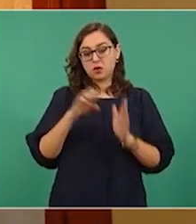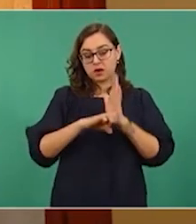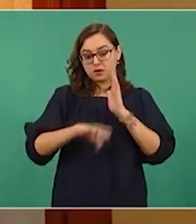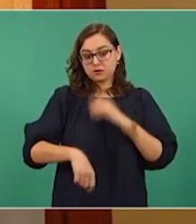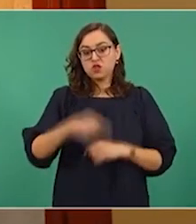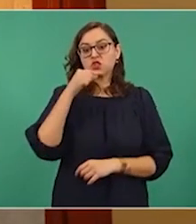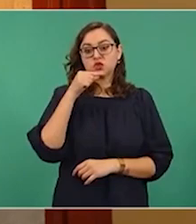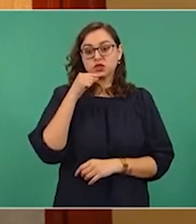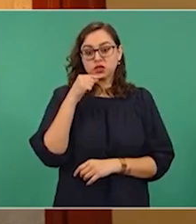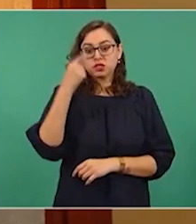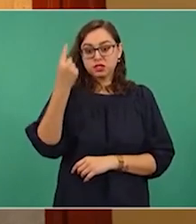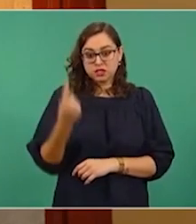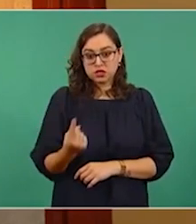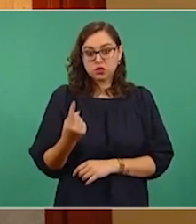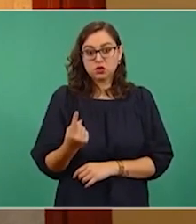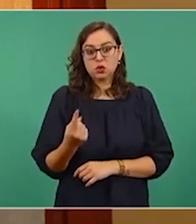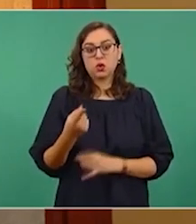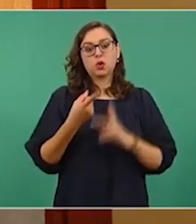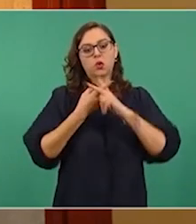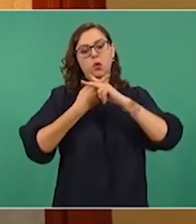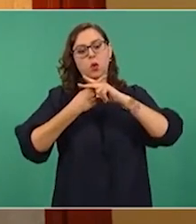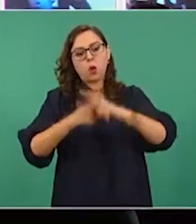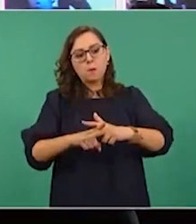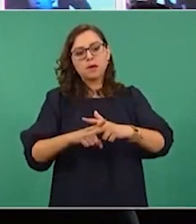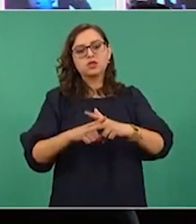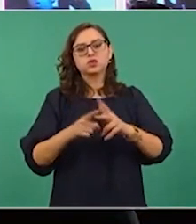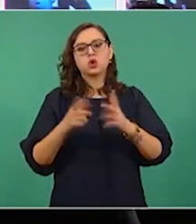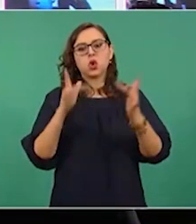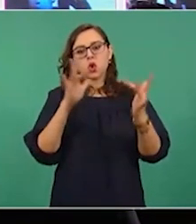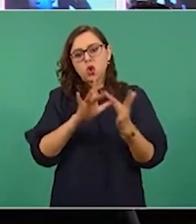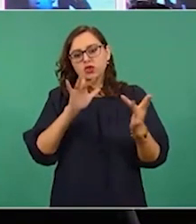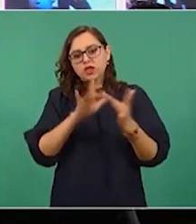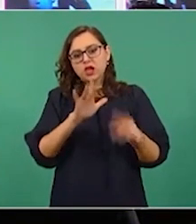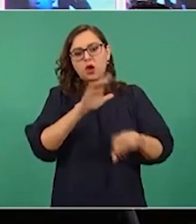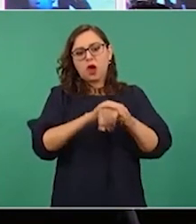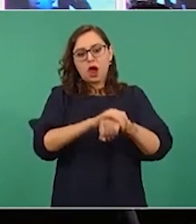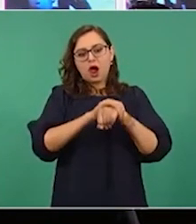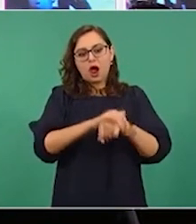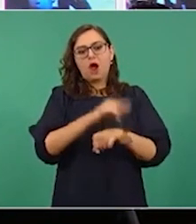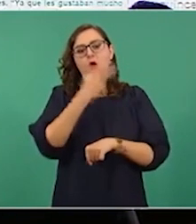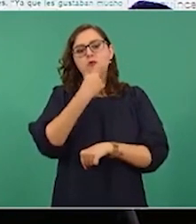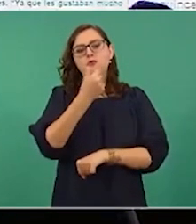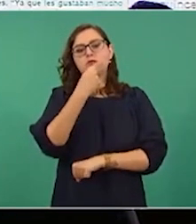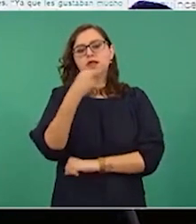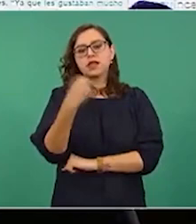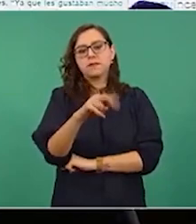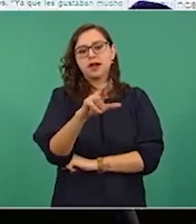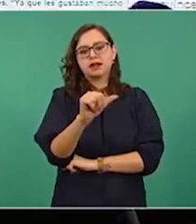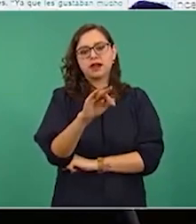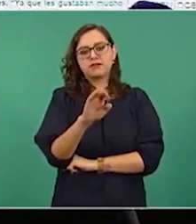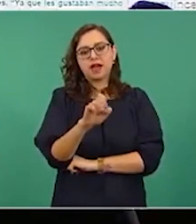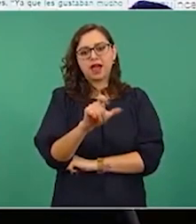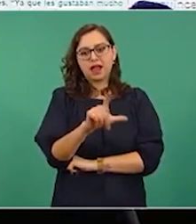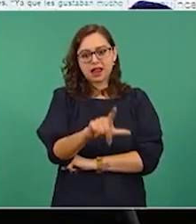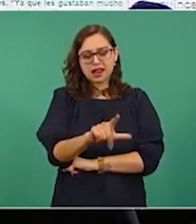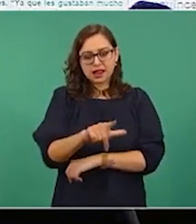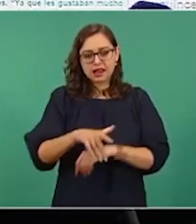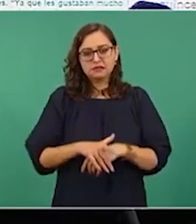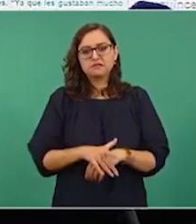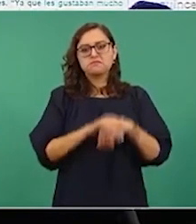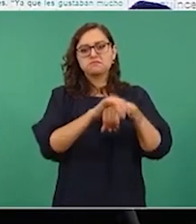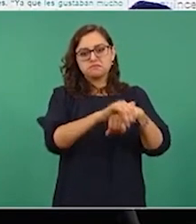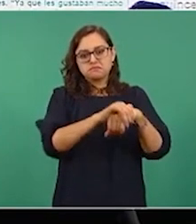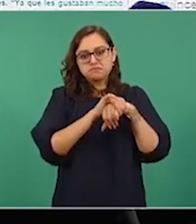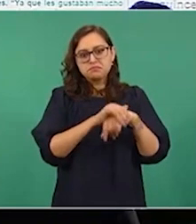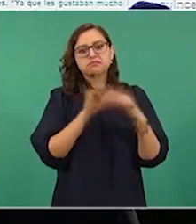en agosto de este año, comenzó una amistad con un usuario que se nombraba Rafael. Siguiente. El